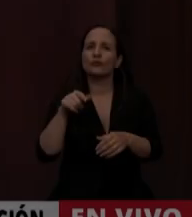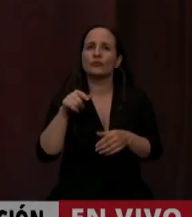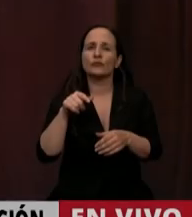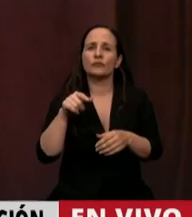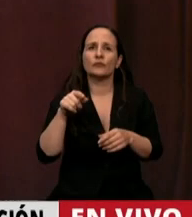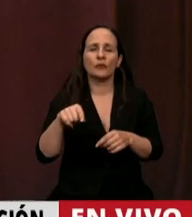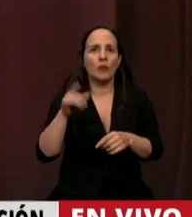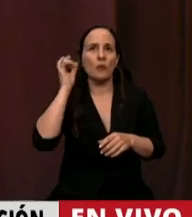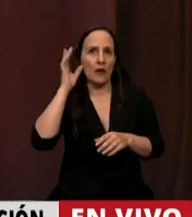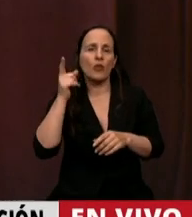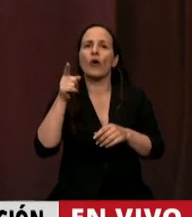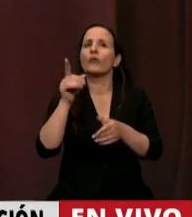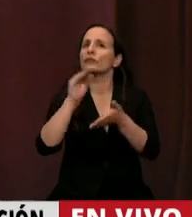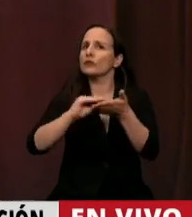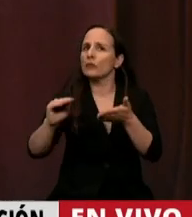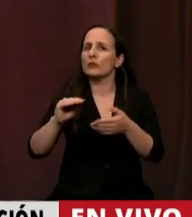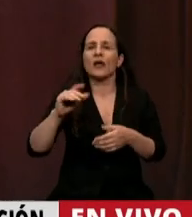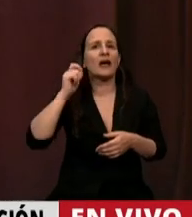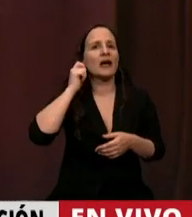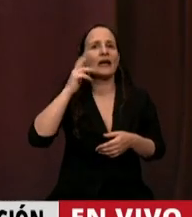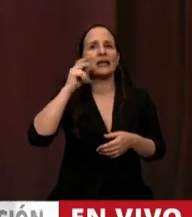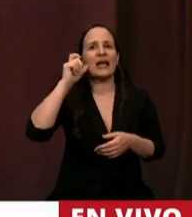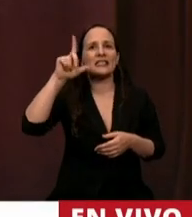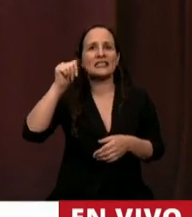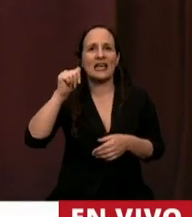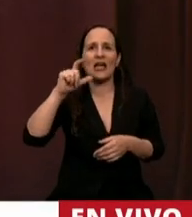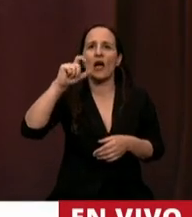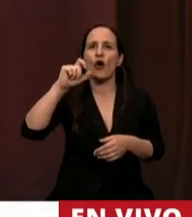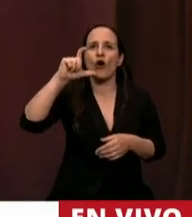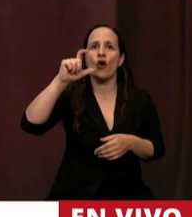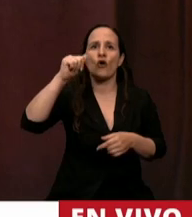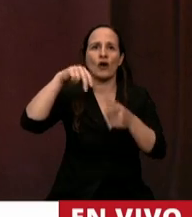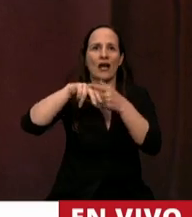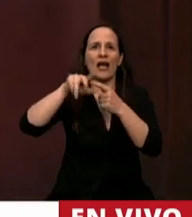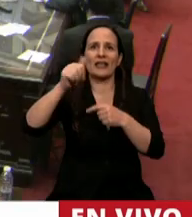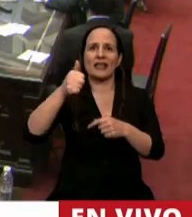Tiene, perdón, la palabra la diputada Graciela Ocaña. Perdón, diputada.